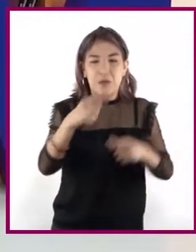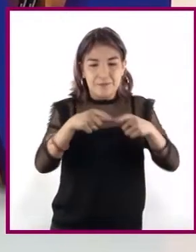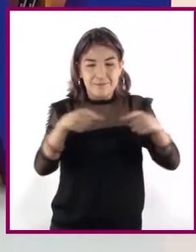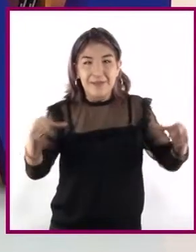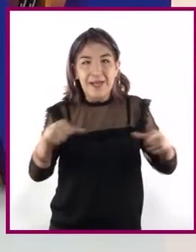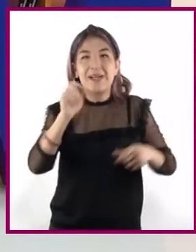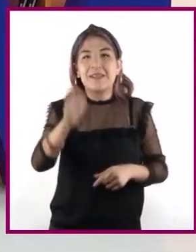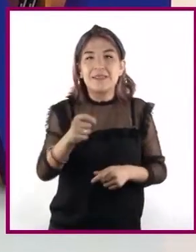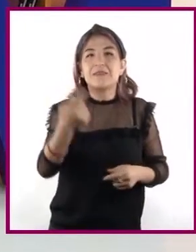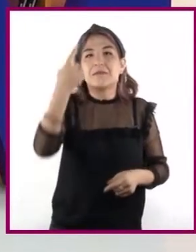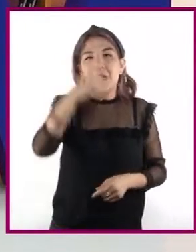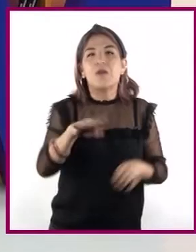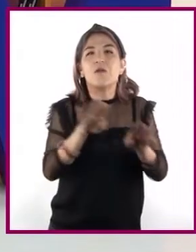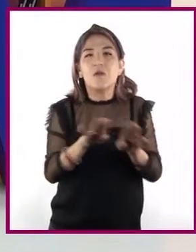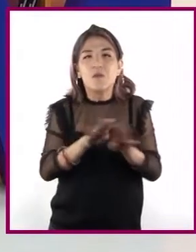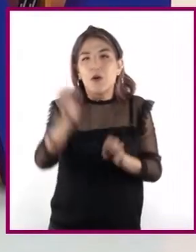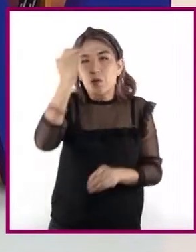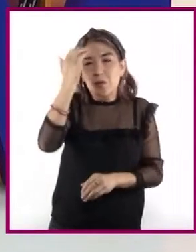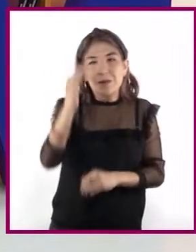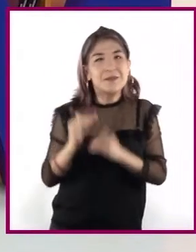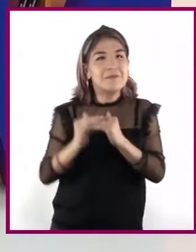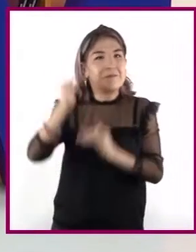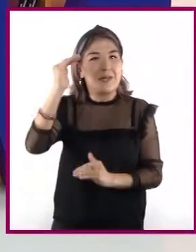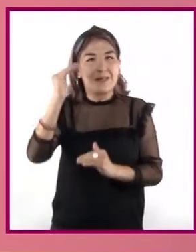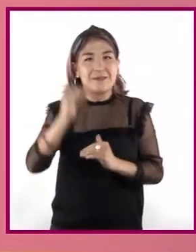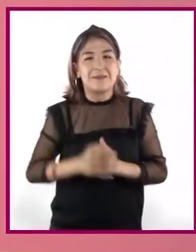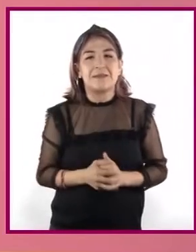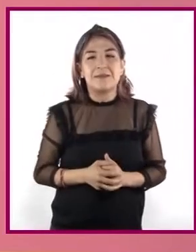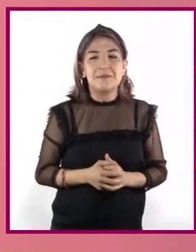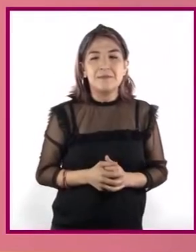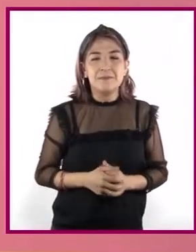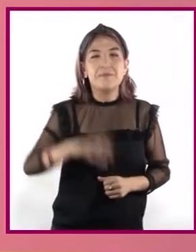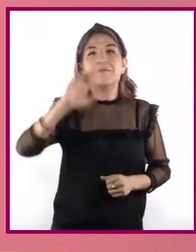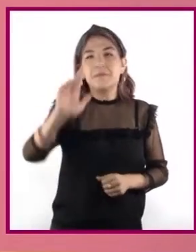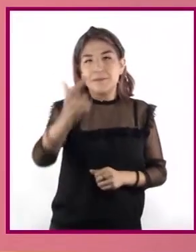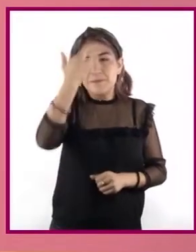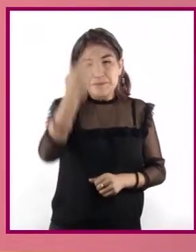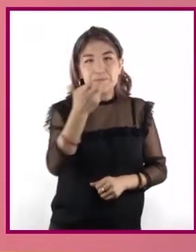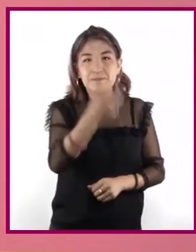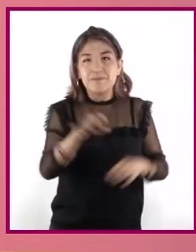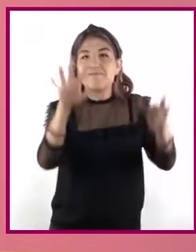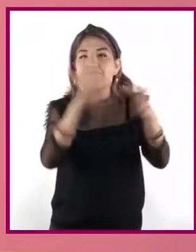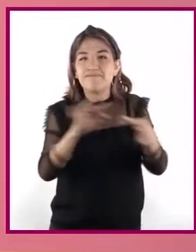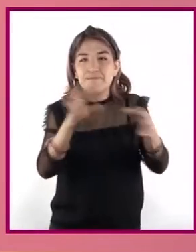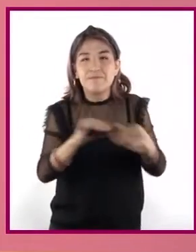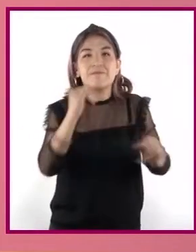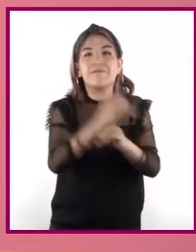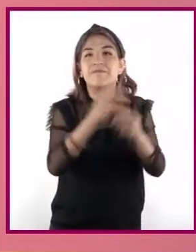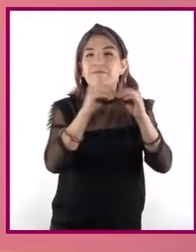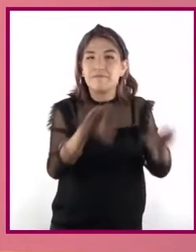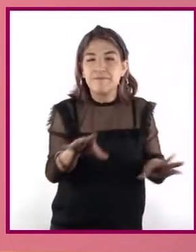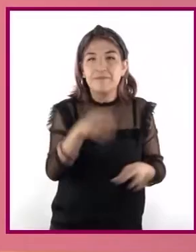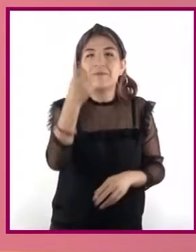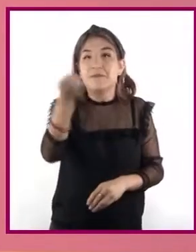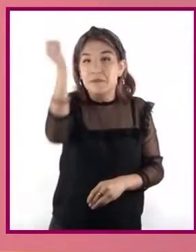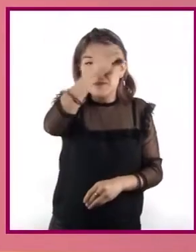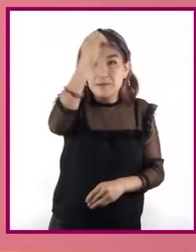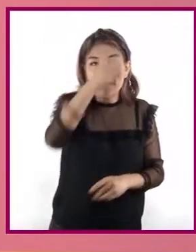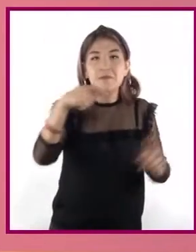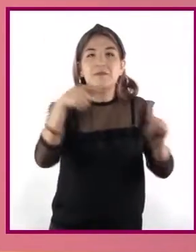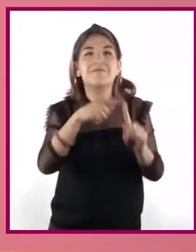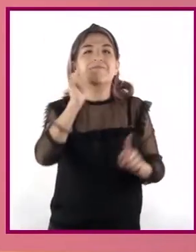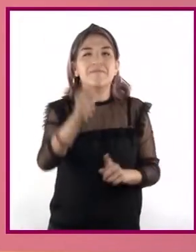para la apropiación del conocimiento. Recordamos que en un argumento basado en opiniones es una